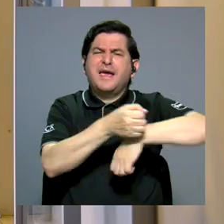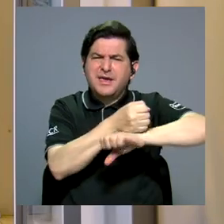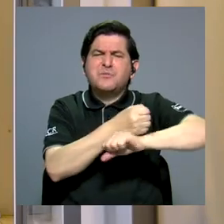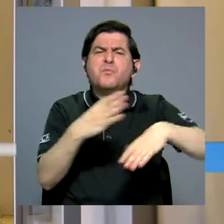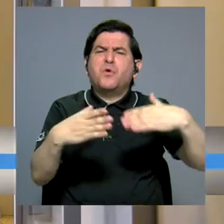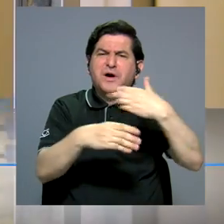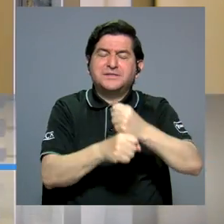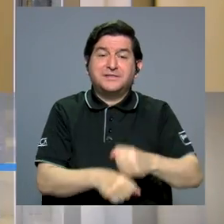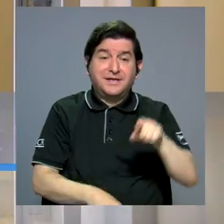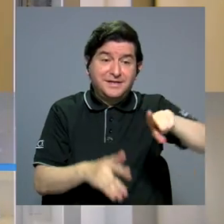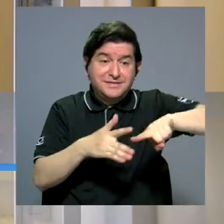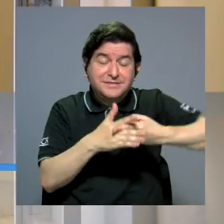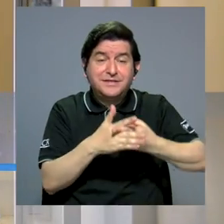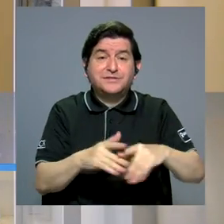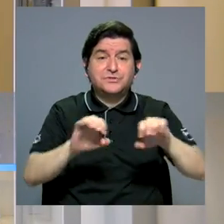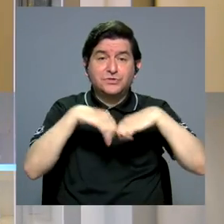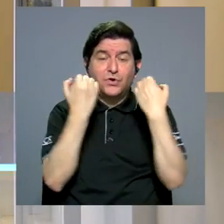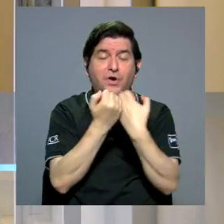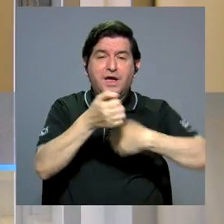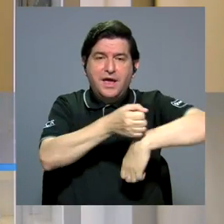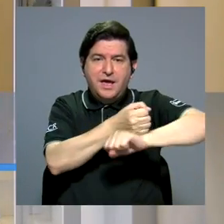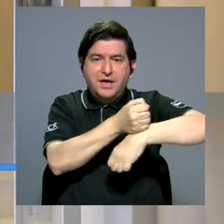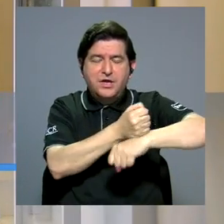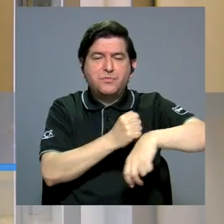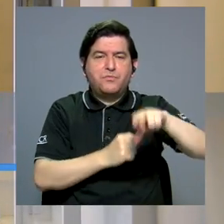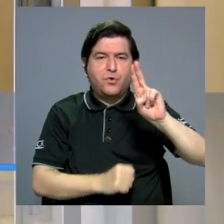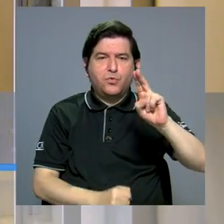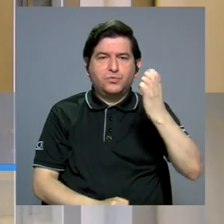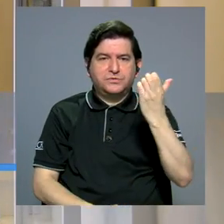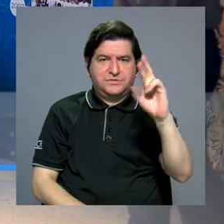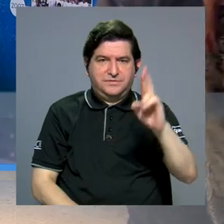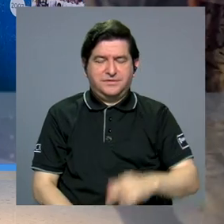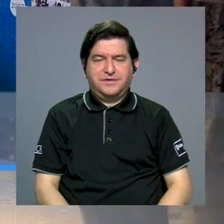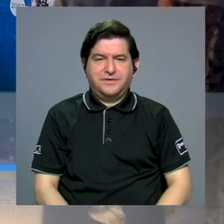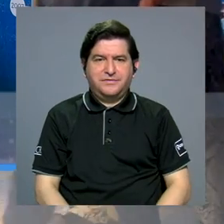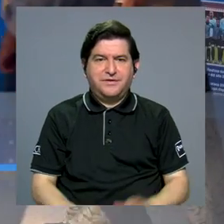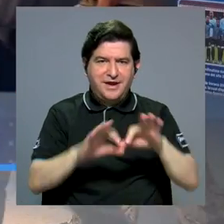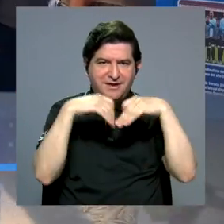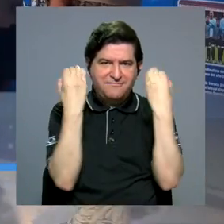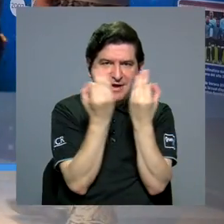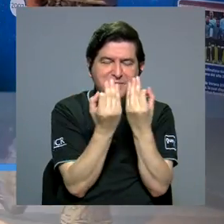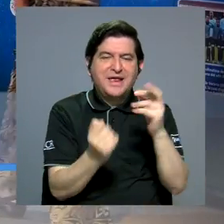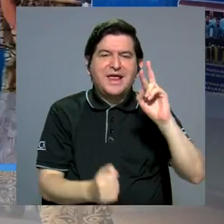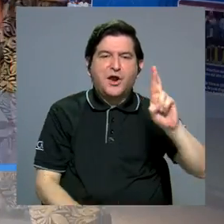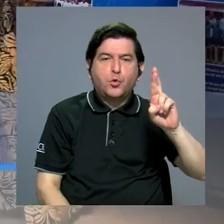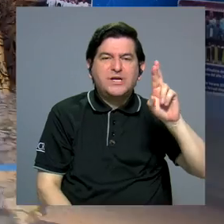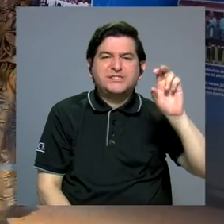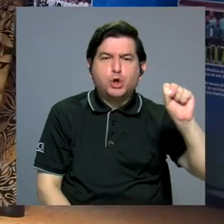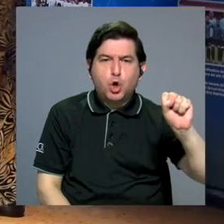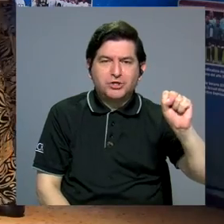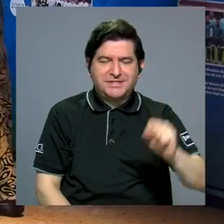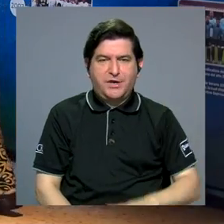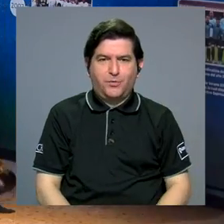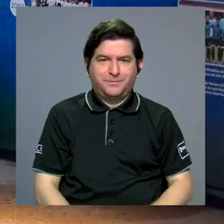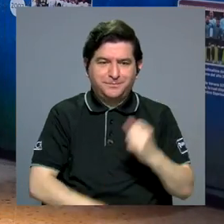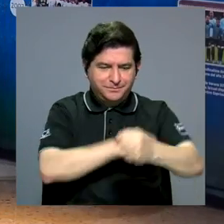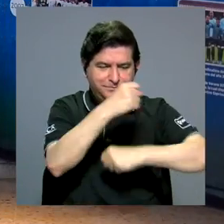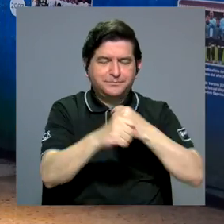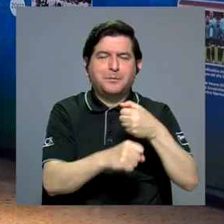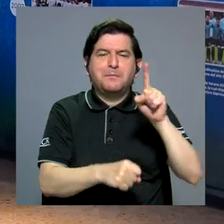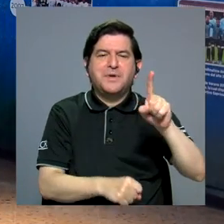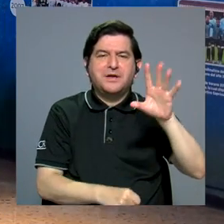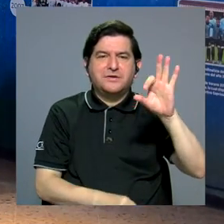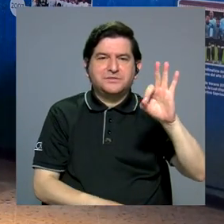fútbol? Así nació el equipo de fútbol de la Universidad de Costa Rica, con la familia Ruiz Solórzano. En el año